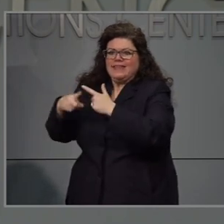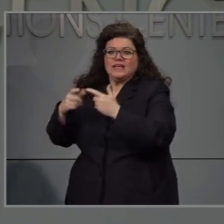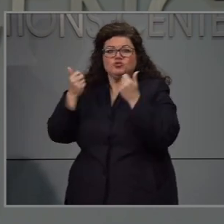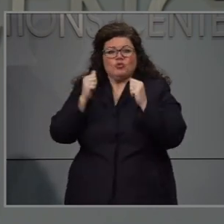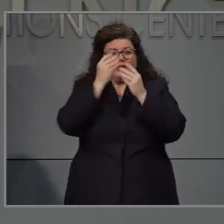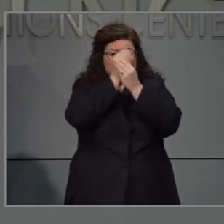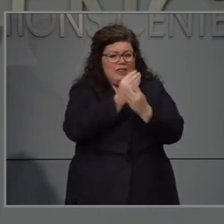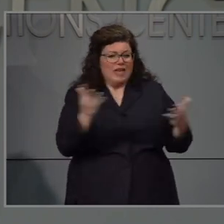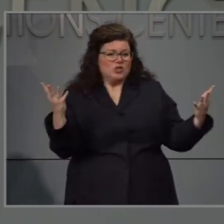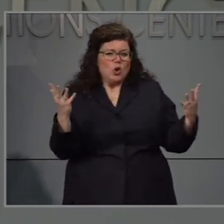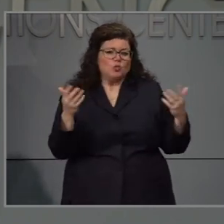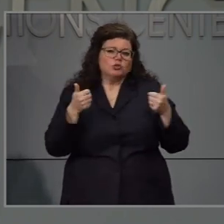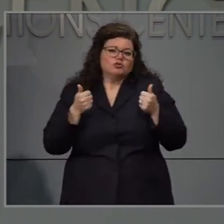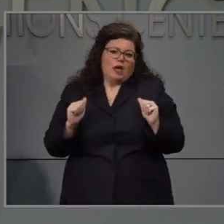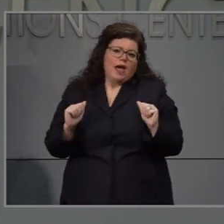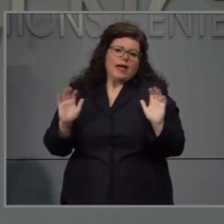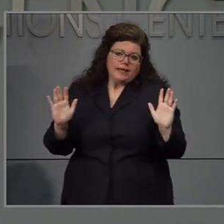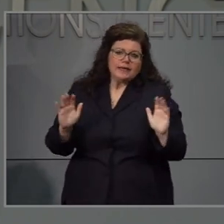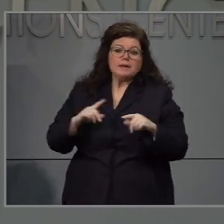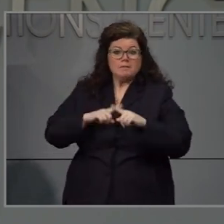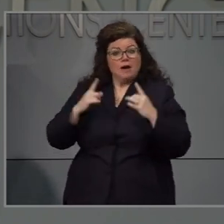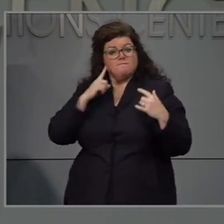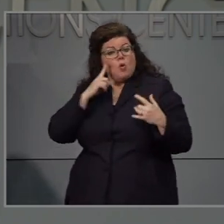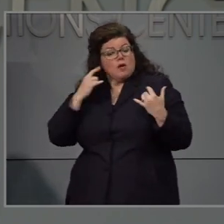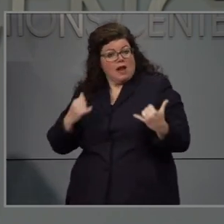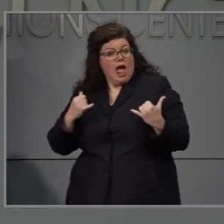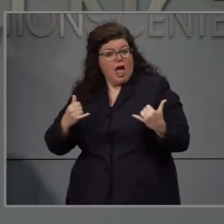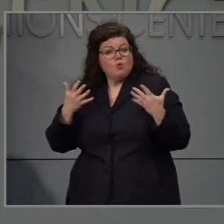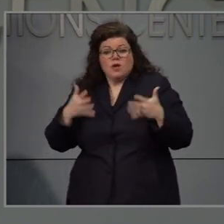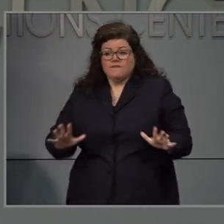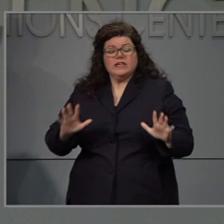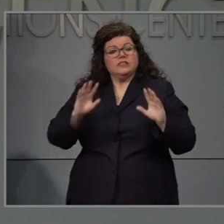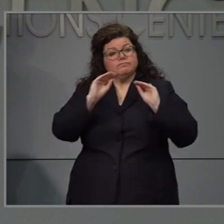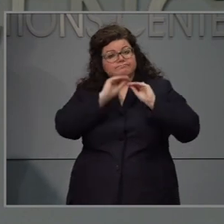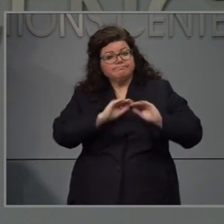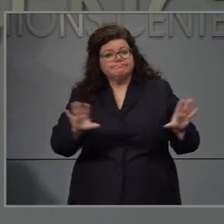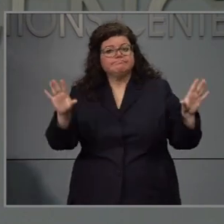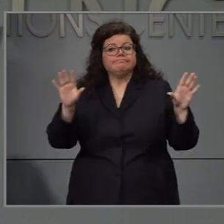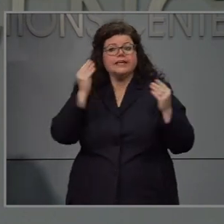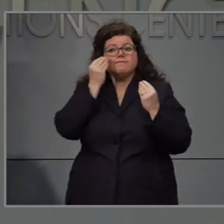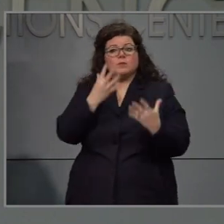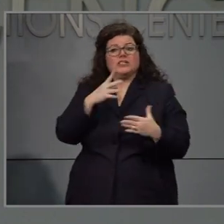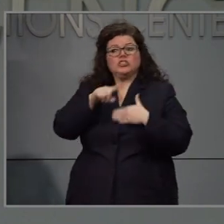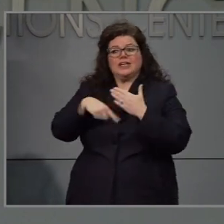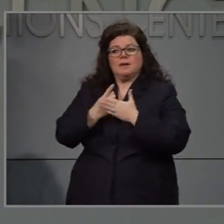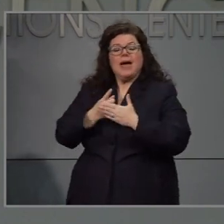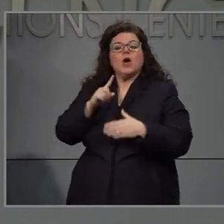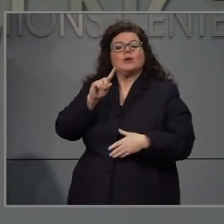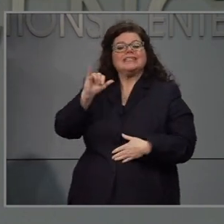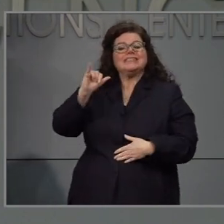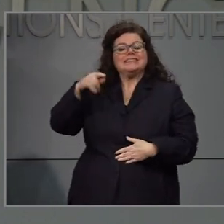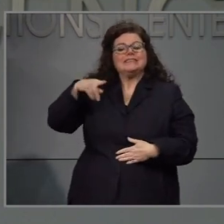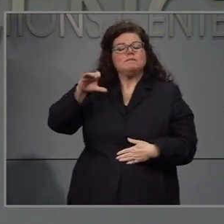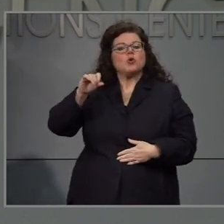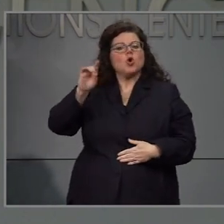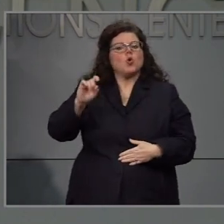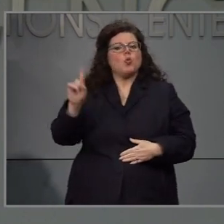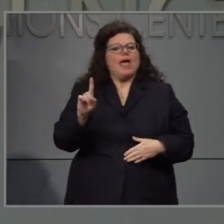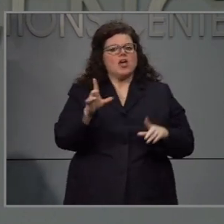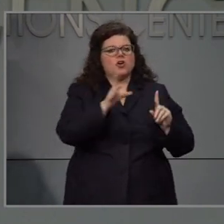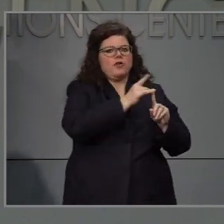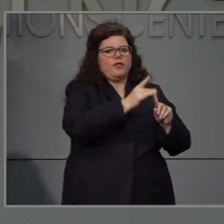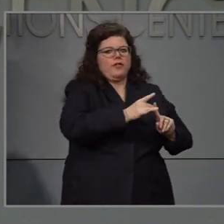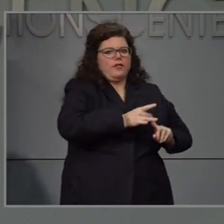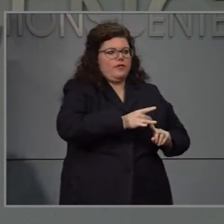información para poderse la presentar. Mientras tanto, nosotros hemos puesto información sobre casos por código